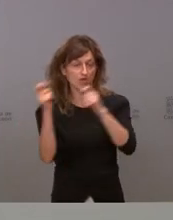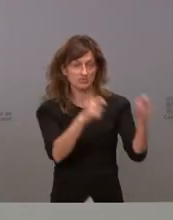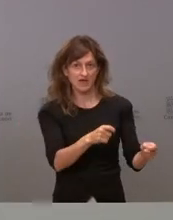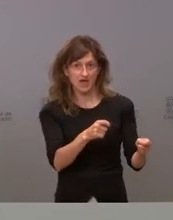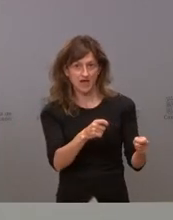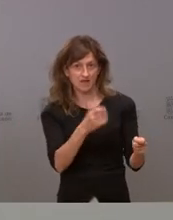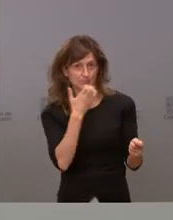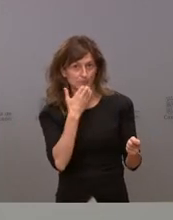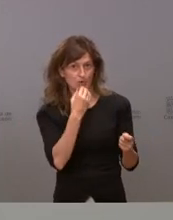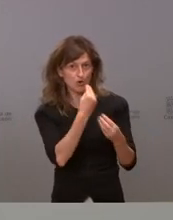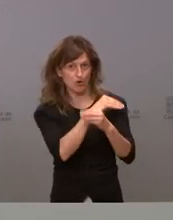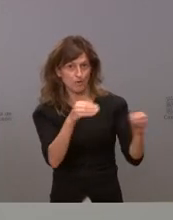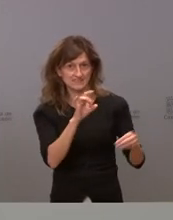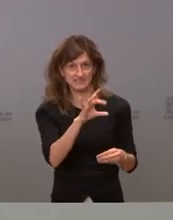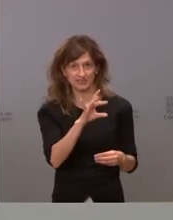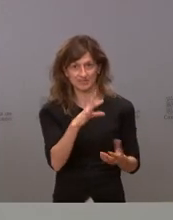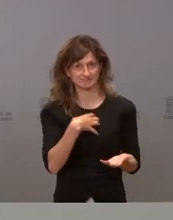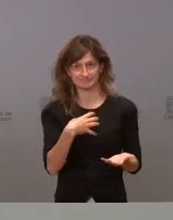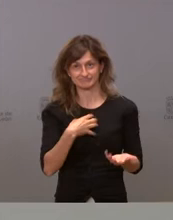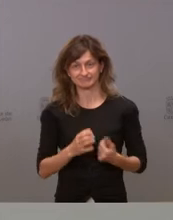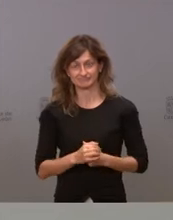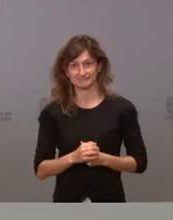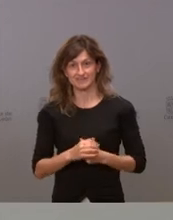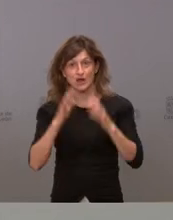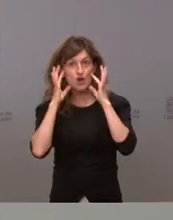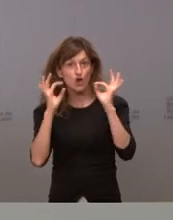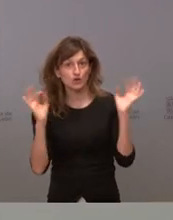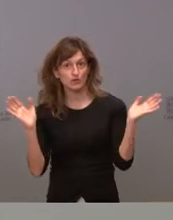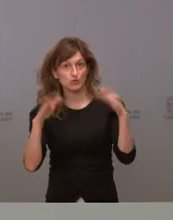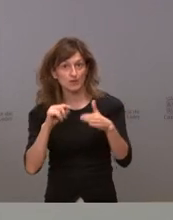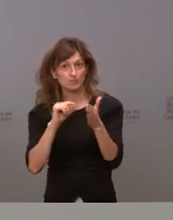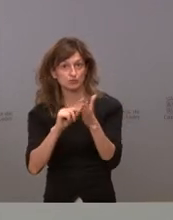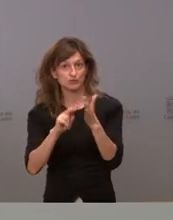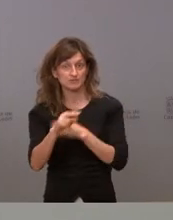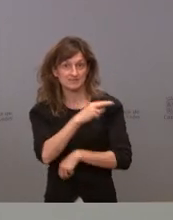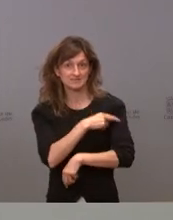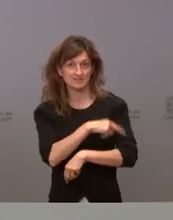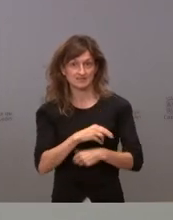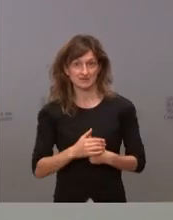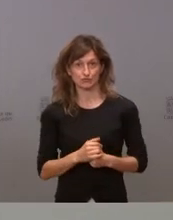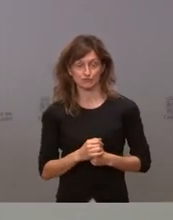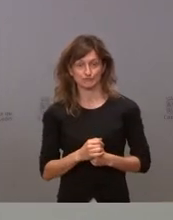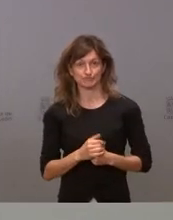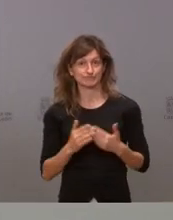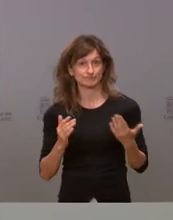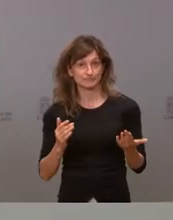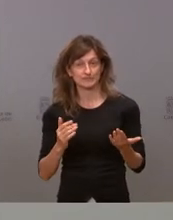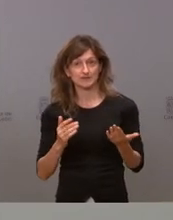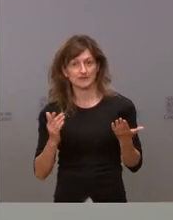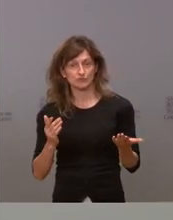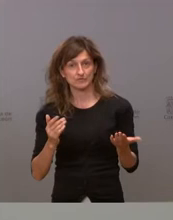a chicos de 15 eso no sería lógico desde el punto de vista sanitario y lo que haría sería